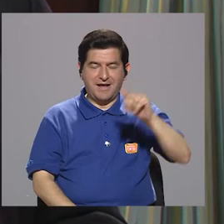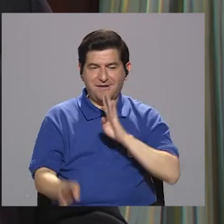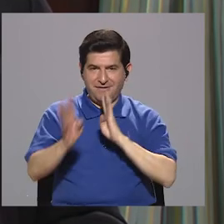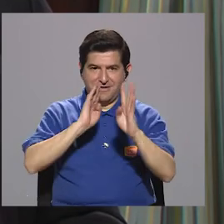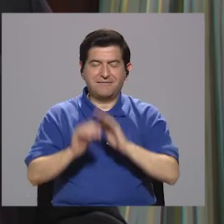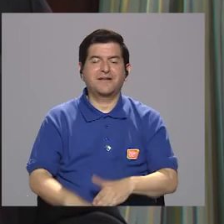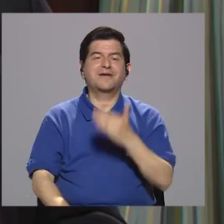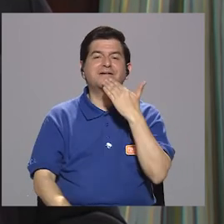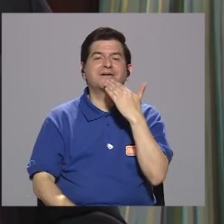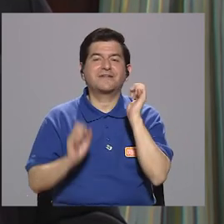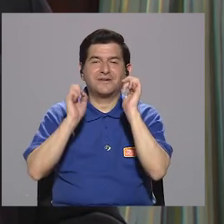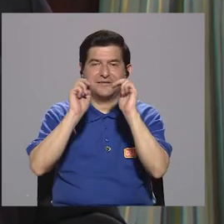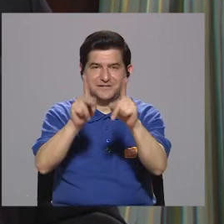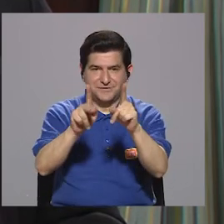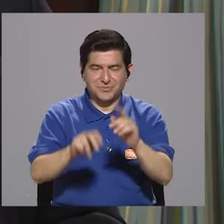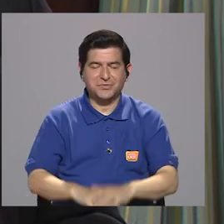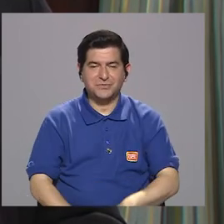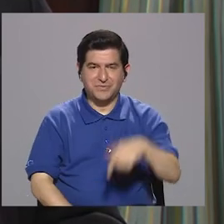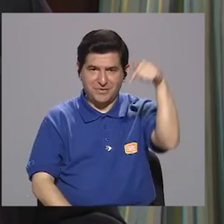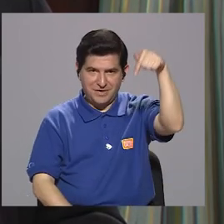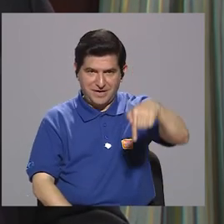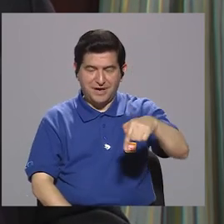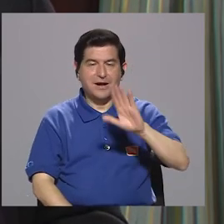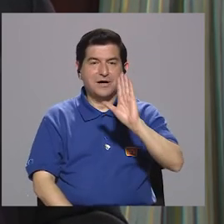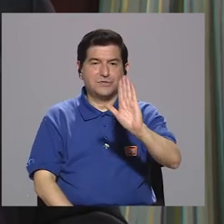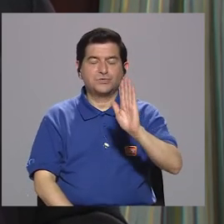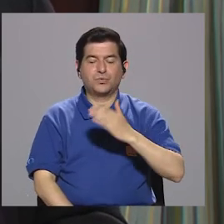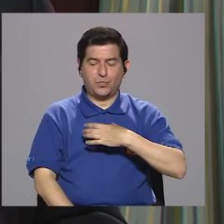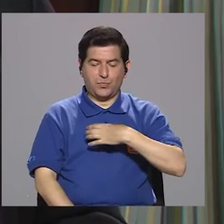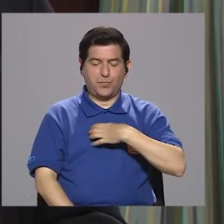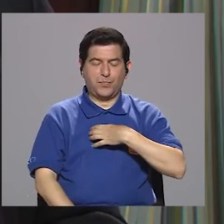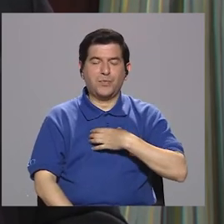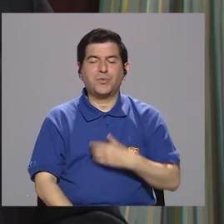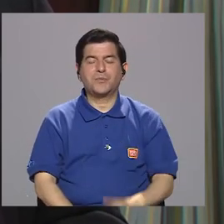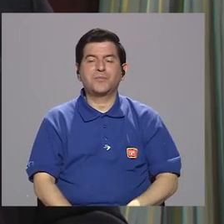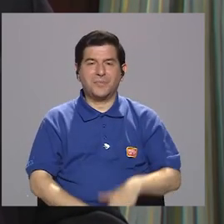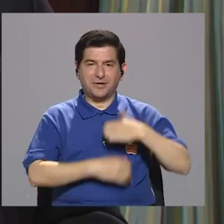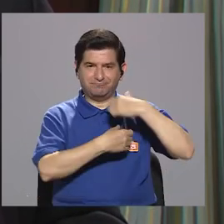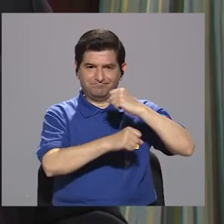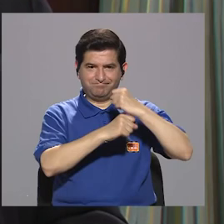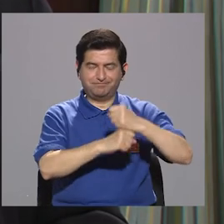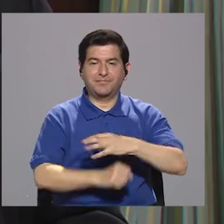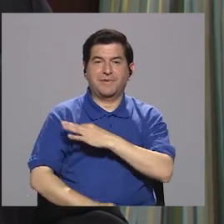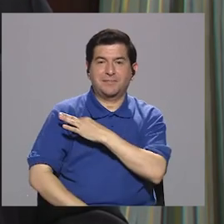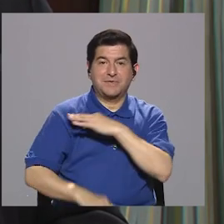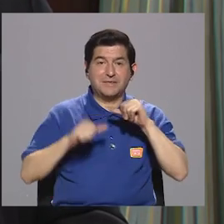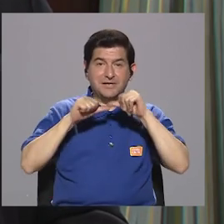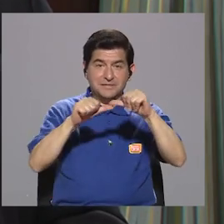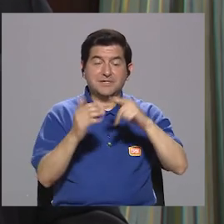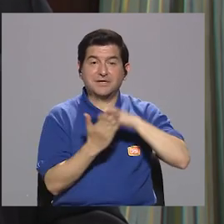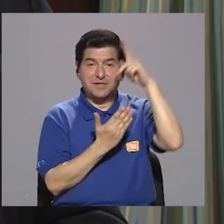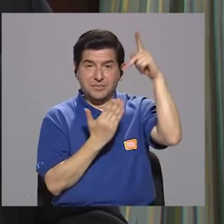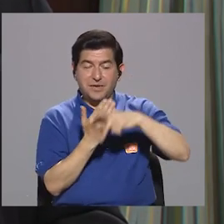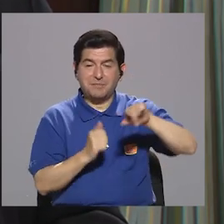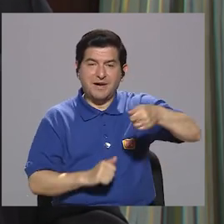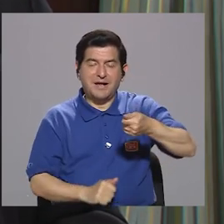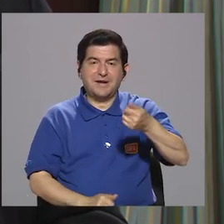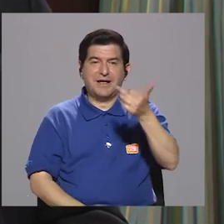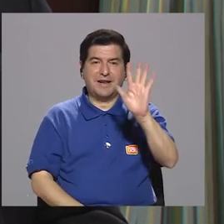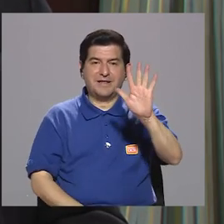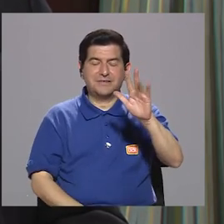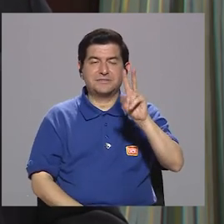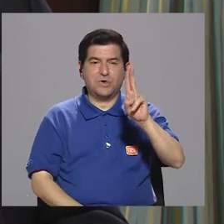siempre por tener ese espacio casualmente hoy desde su propia municipalidad. Les invitamos a que sigan nuestra programación en el Canal